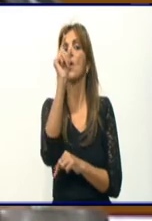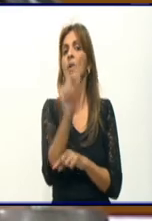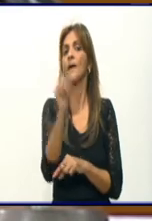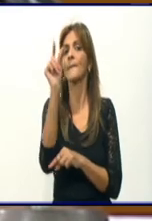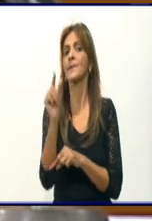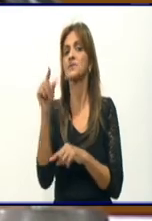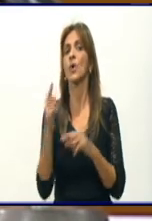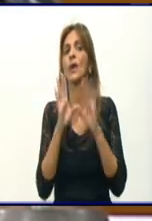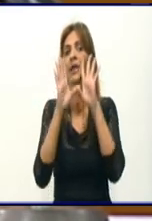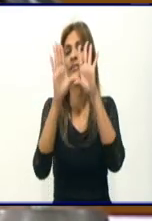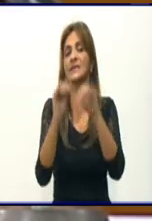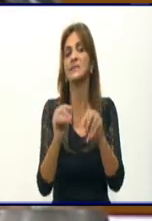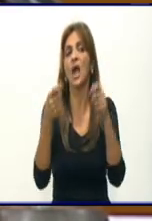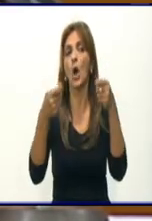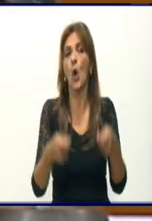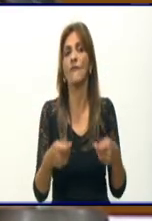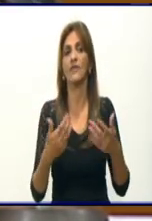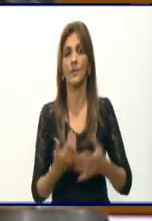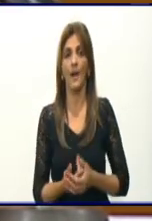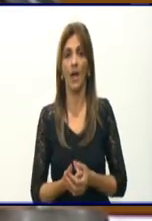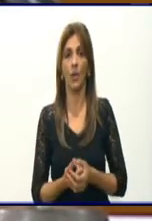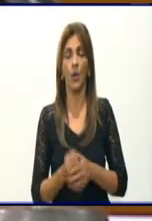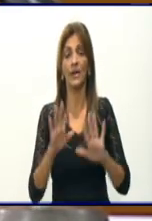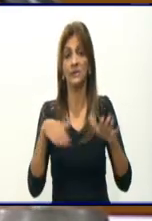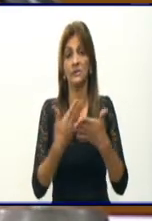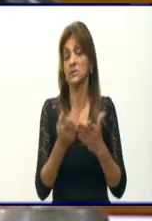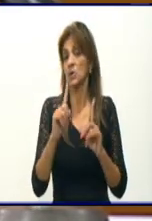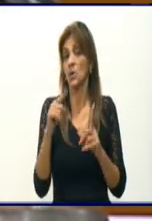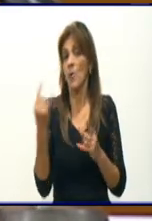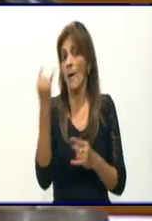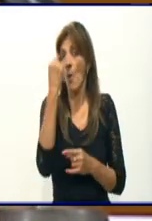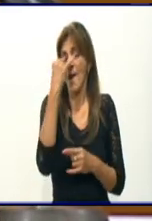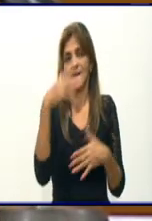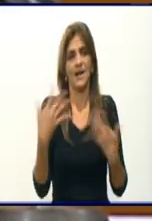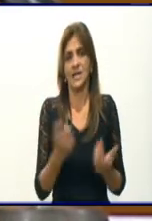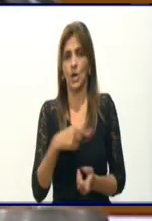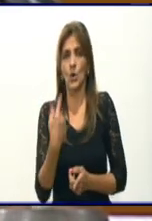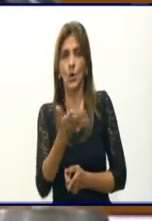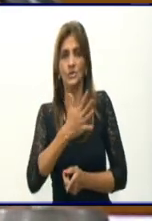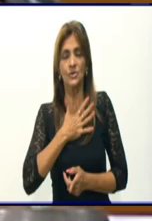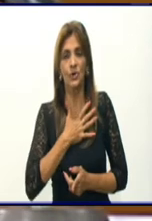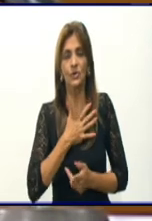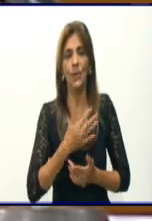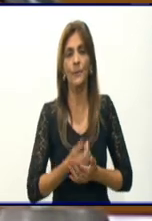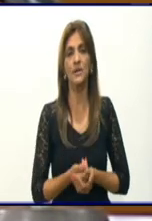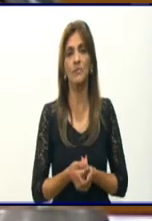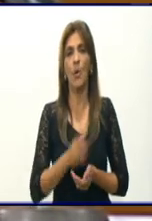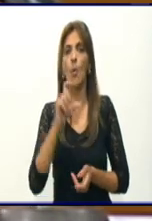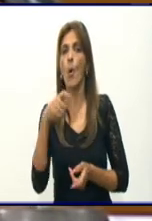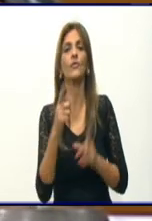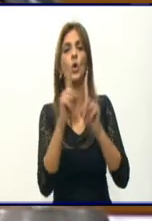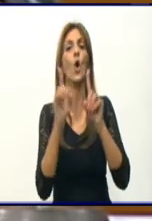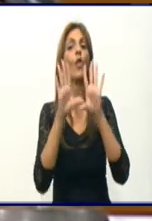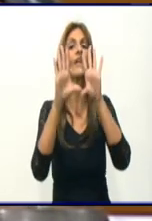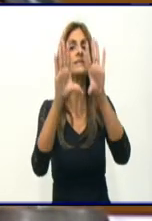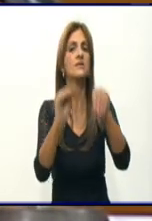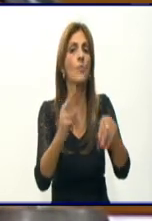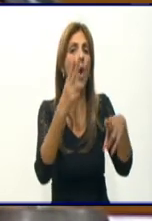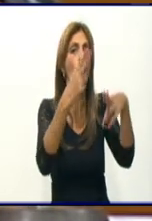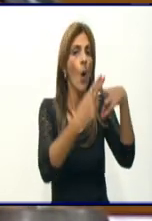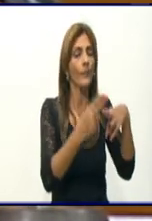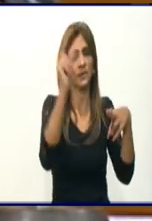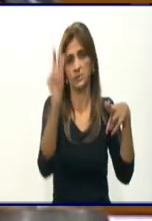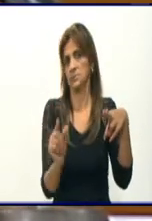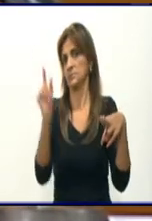Y fíjense, no nos vamos a llamar a engaño, nos engañamos nosotros mismos cuando le ocultamos a las autoridades